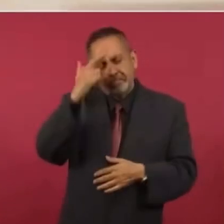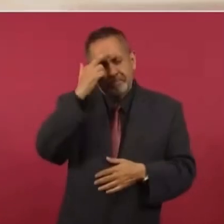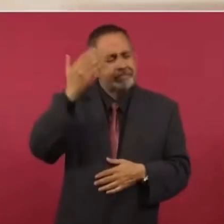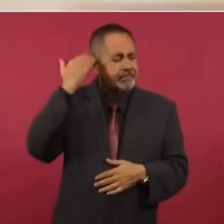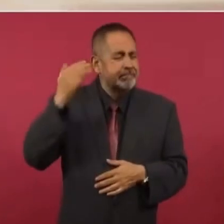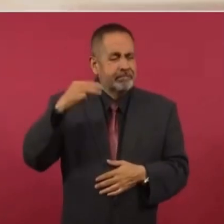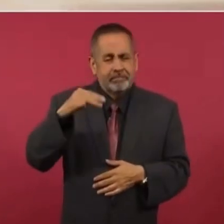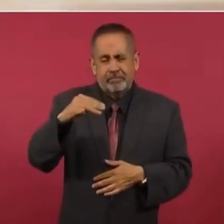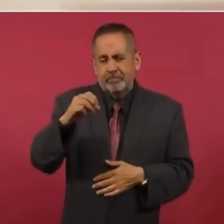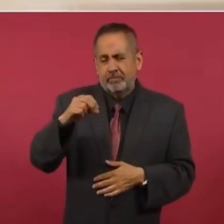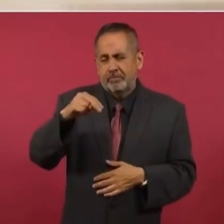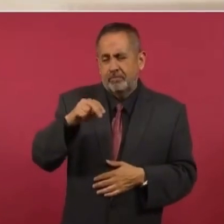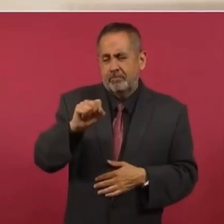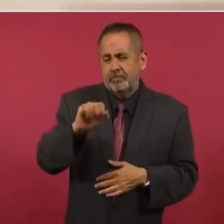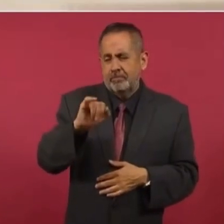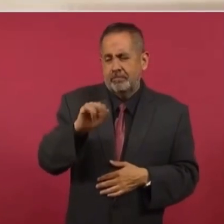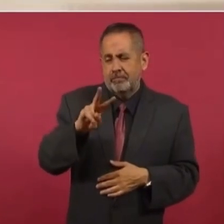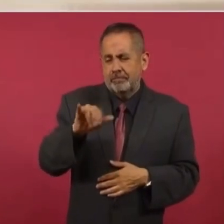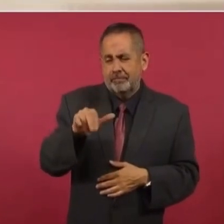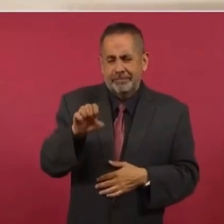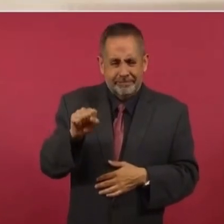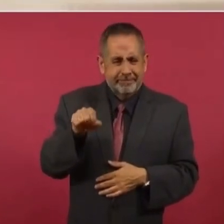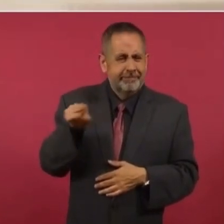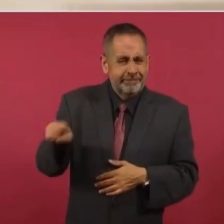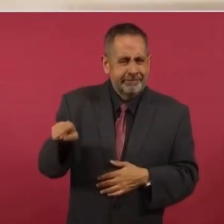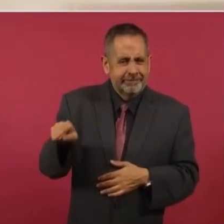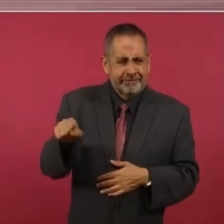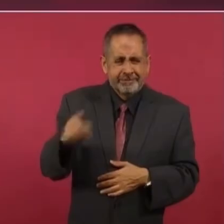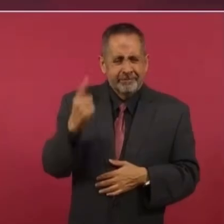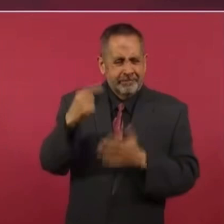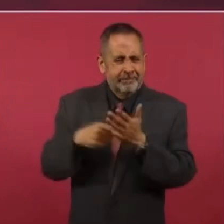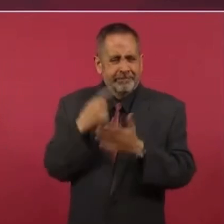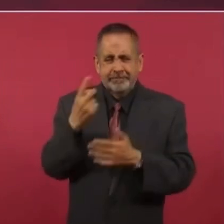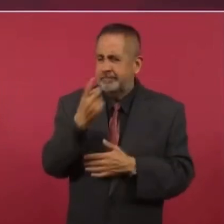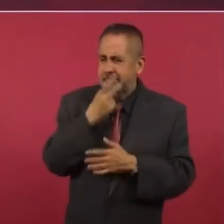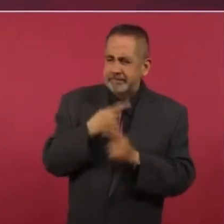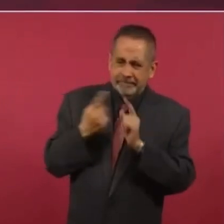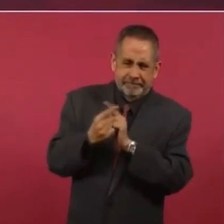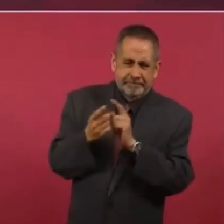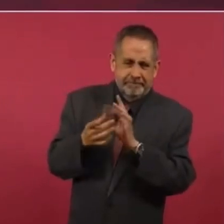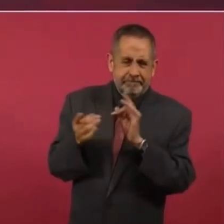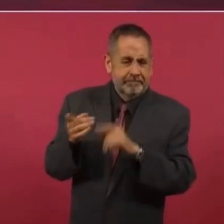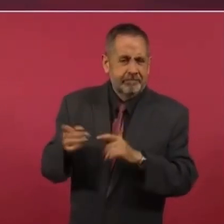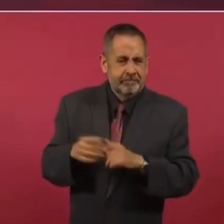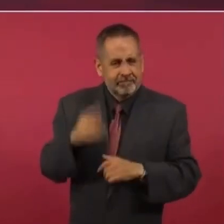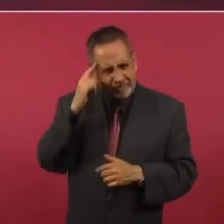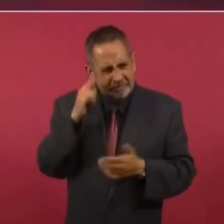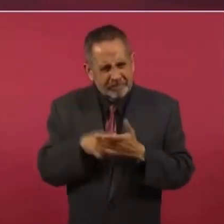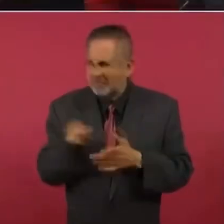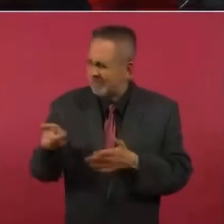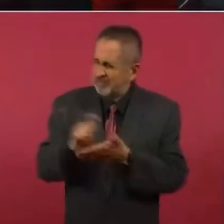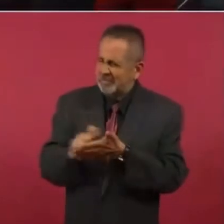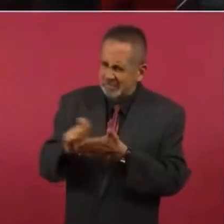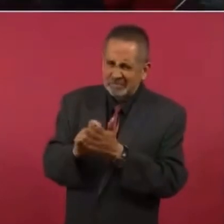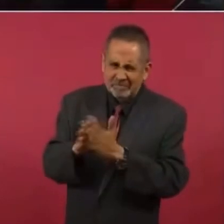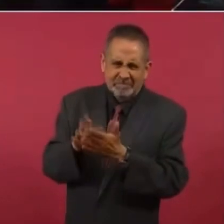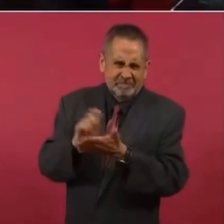en una ocasión, yo creo que hasta lo escribió,